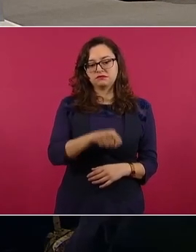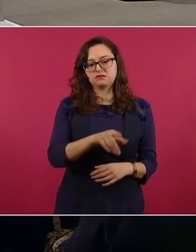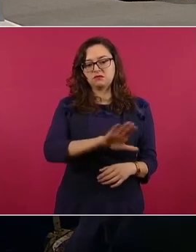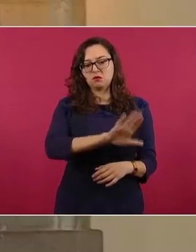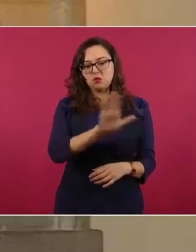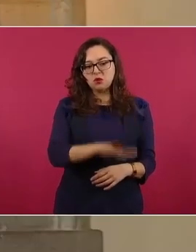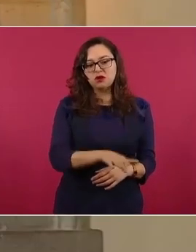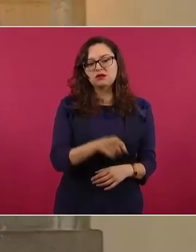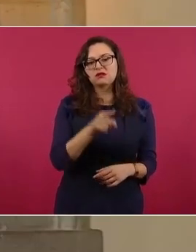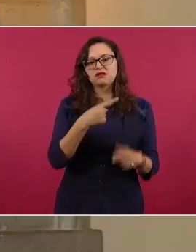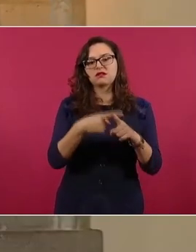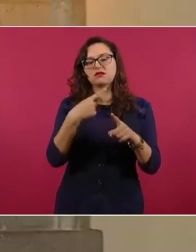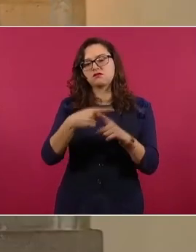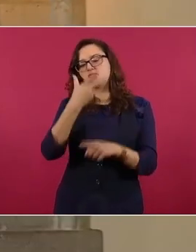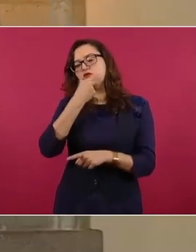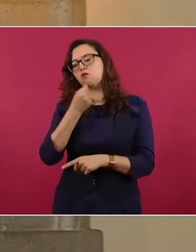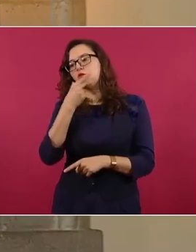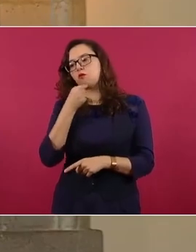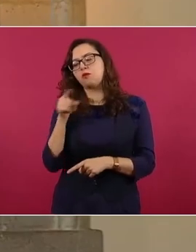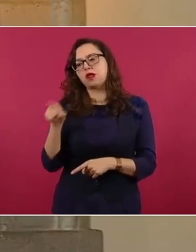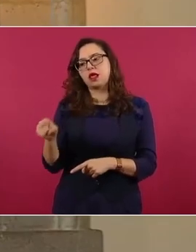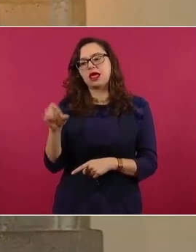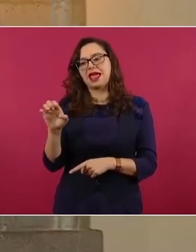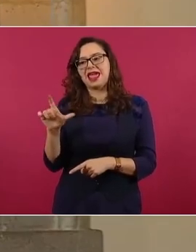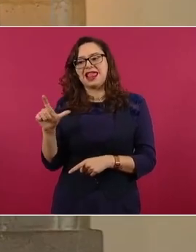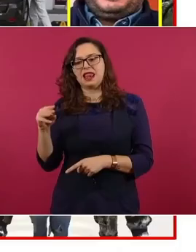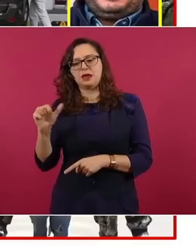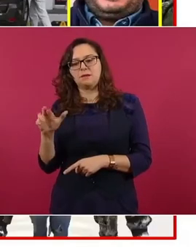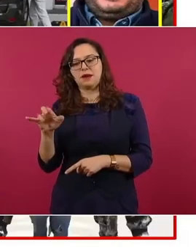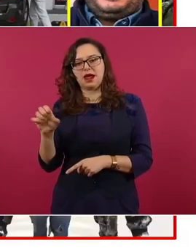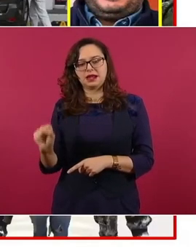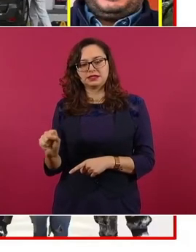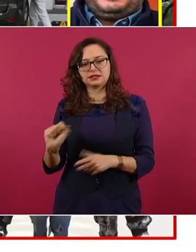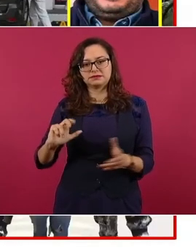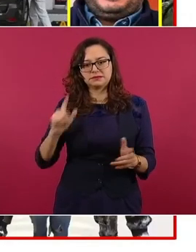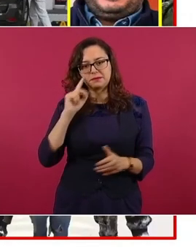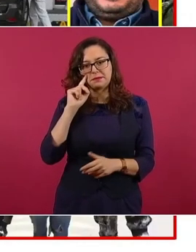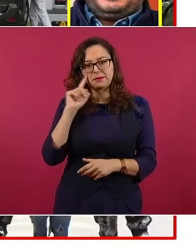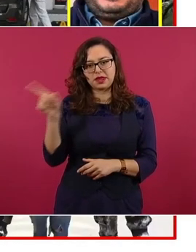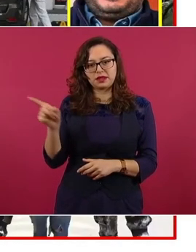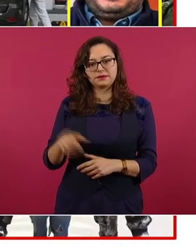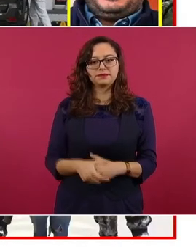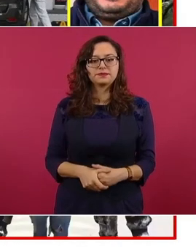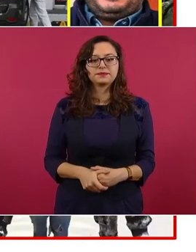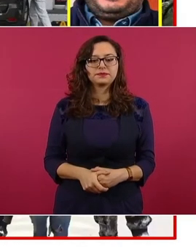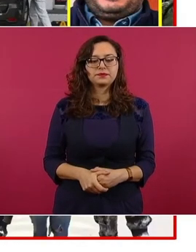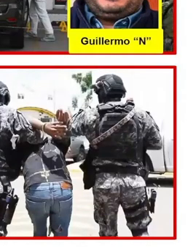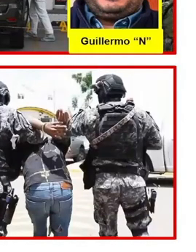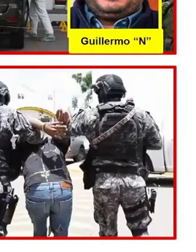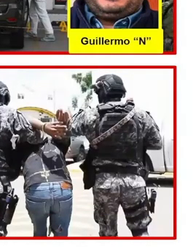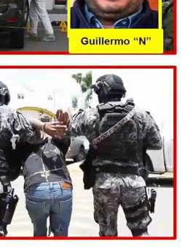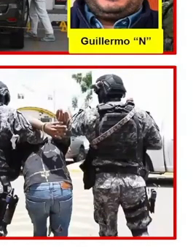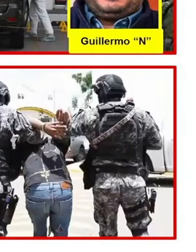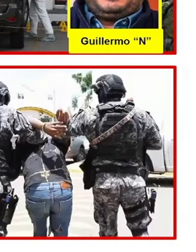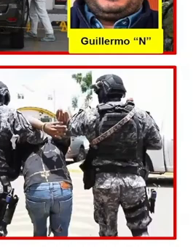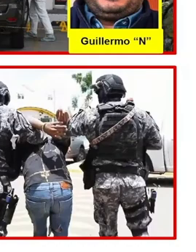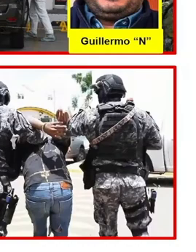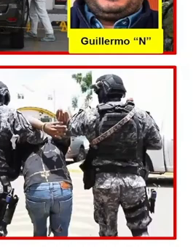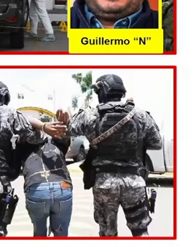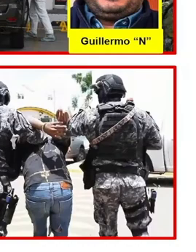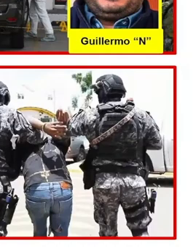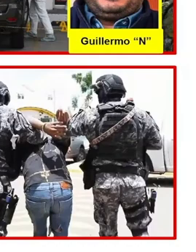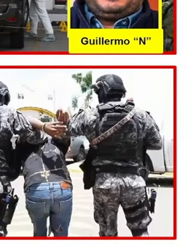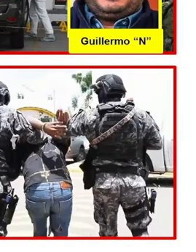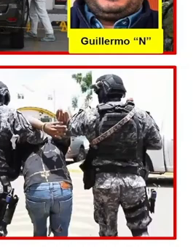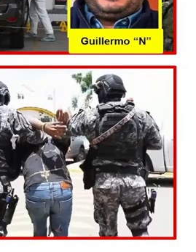alias El Mares y O. Tambor, en un operativo llevado a cabo por la Secretaría de Defensa Nacional, la Fiscalía General